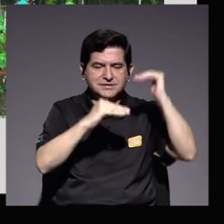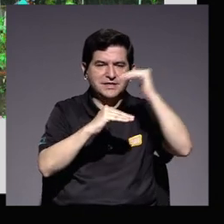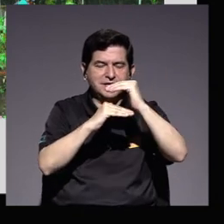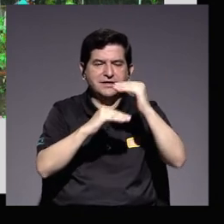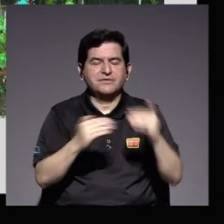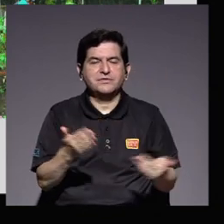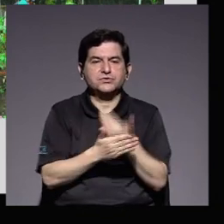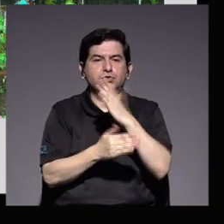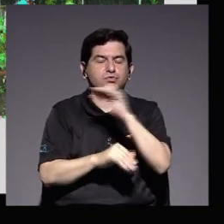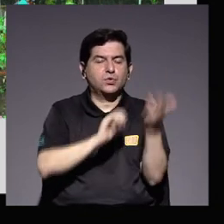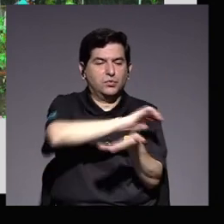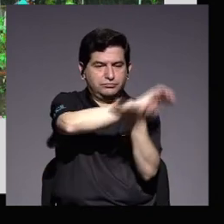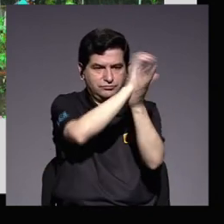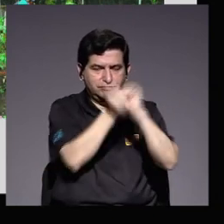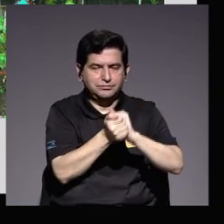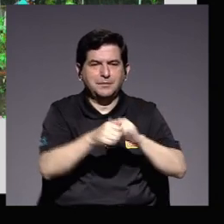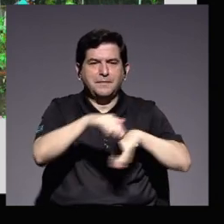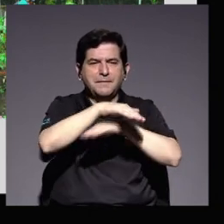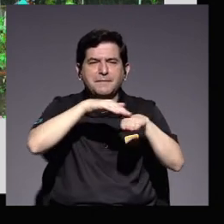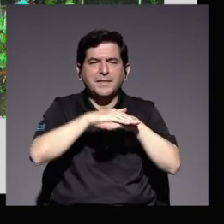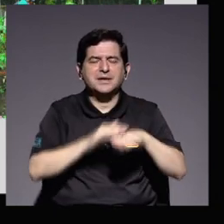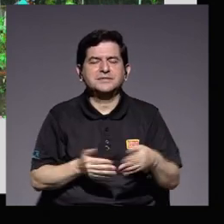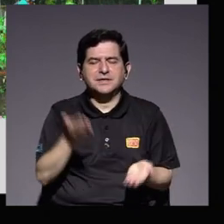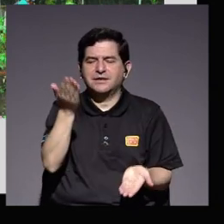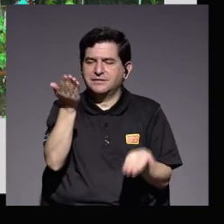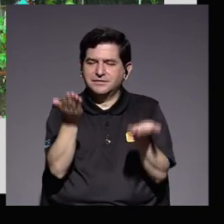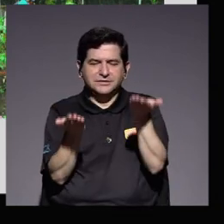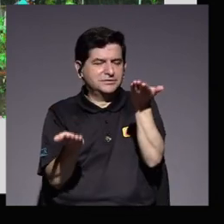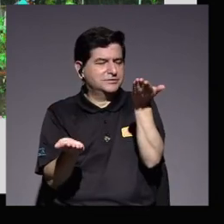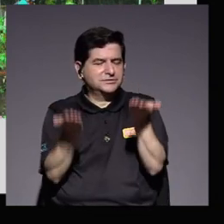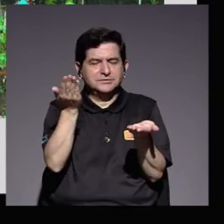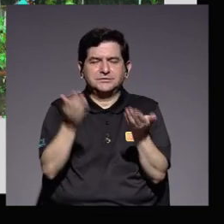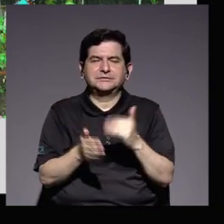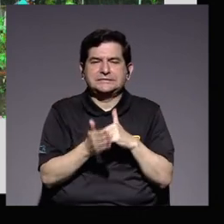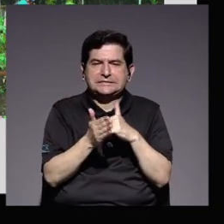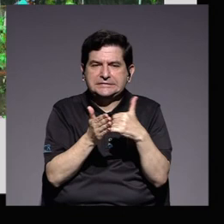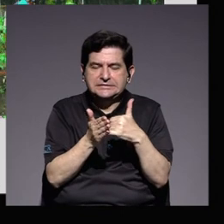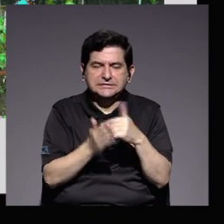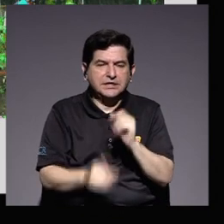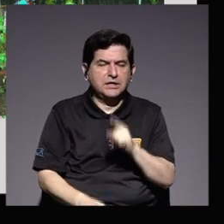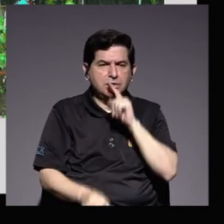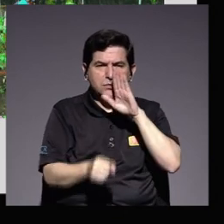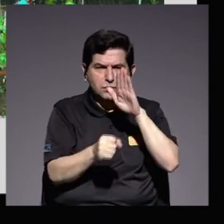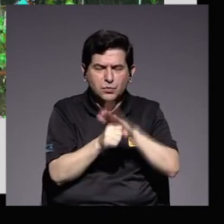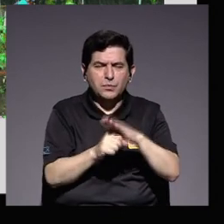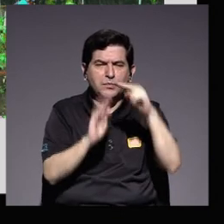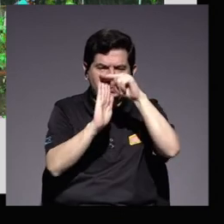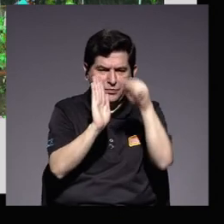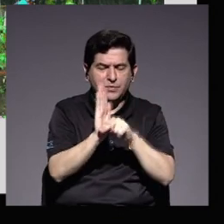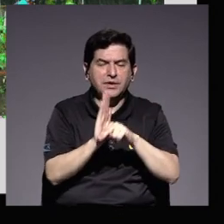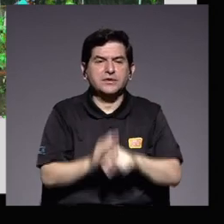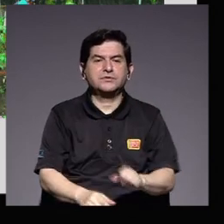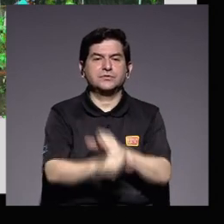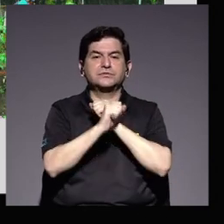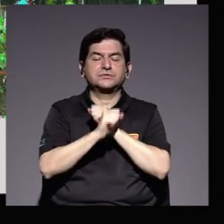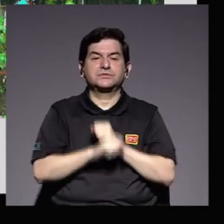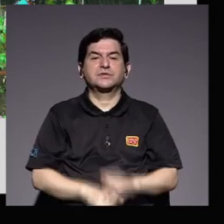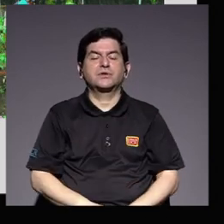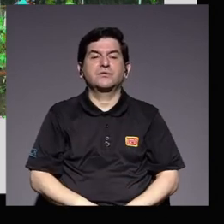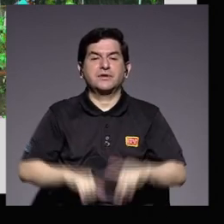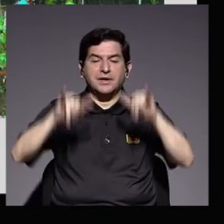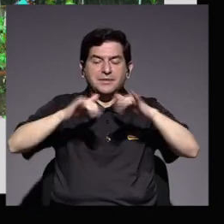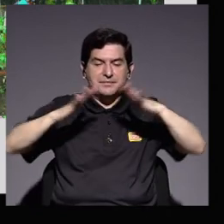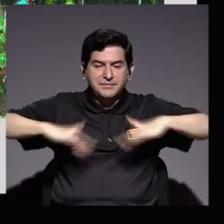o traslados con base en un equilibrio delicado y escrupuloso para garantizar la sostenibilidad